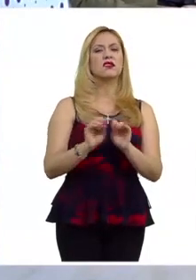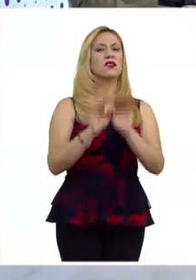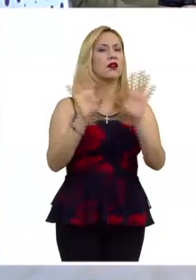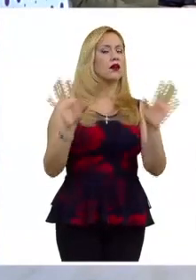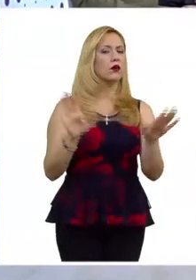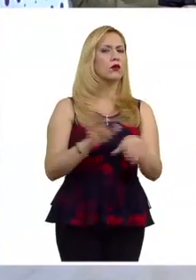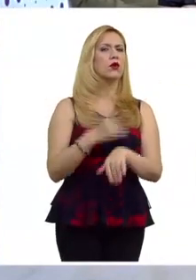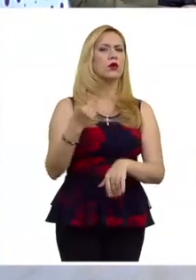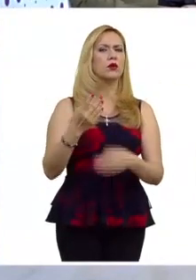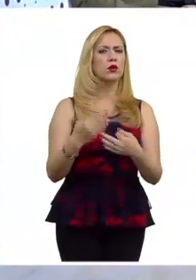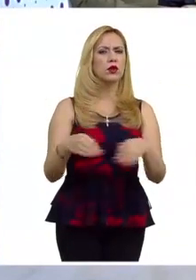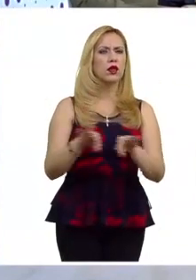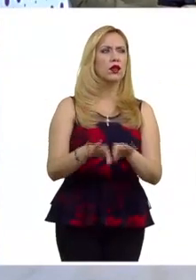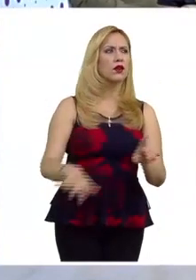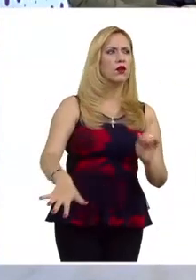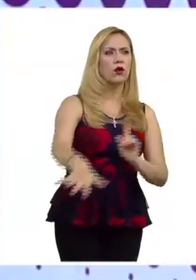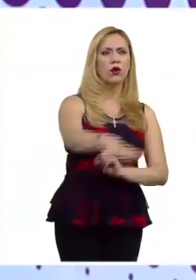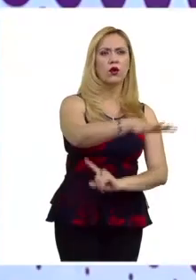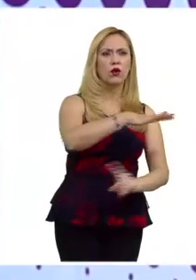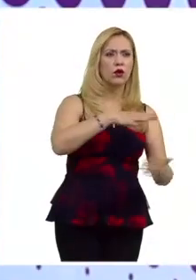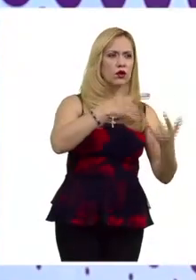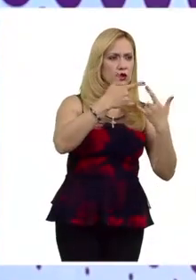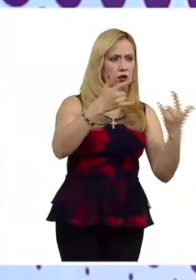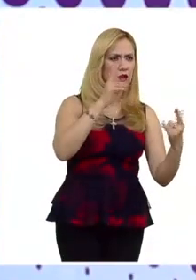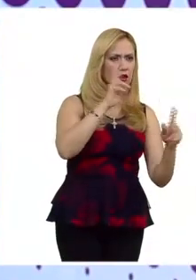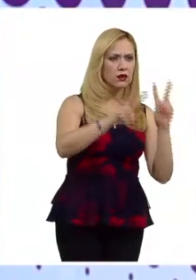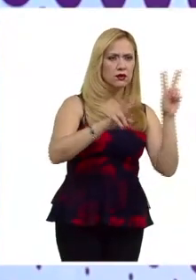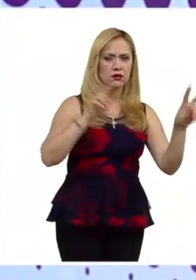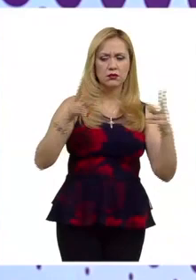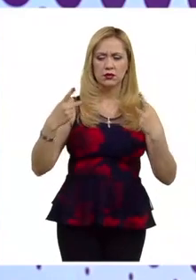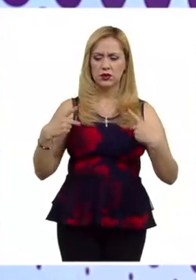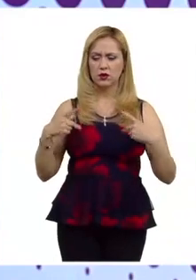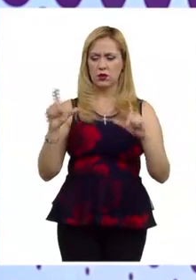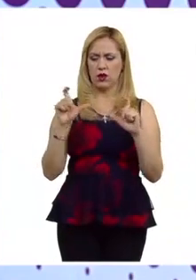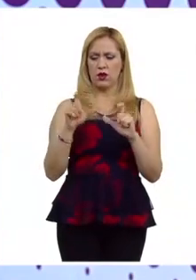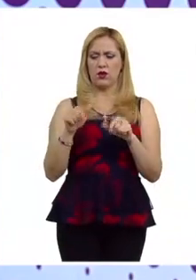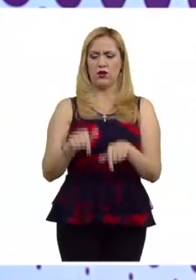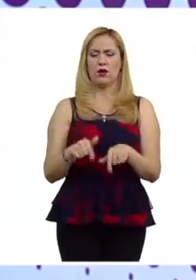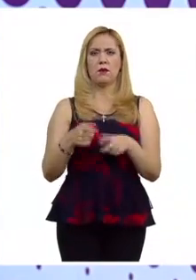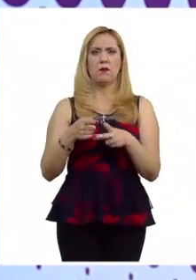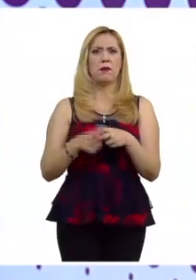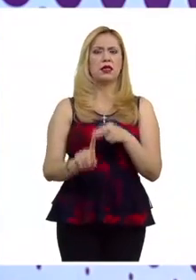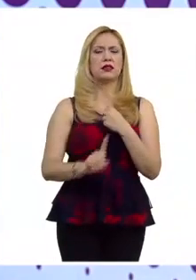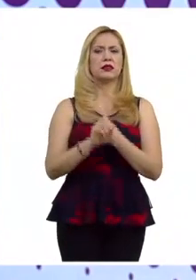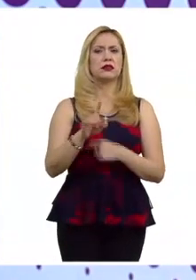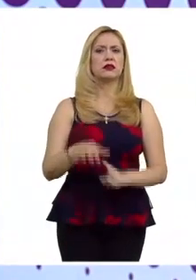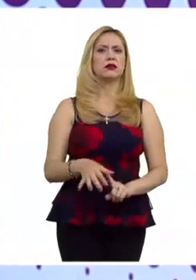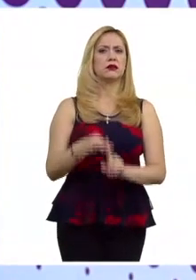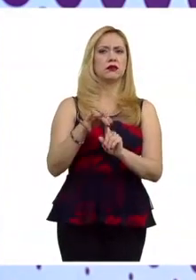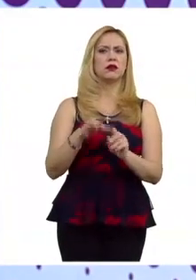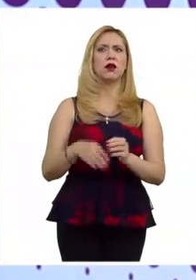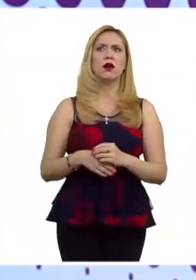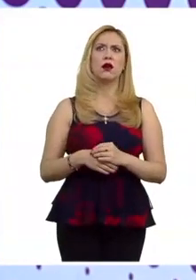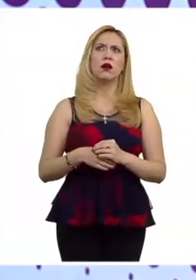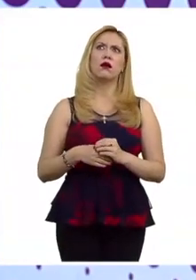social para entender cuándo estamos ante un discurso de odio? Sí, Roberto.